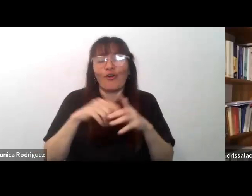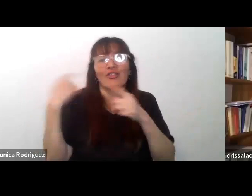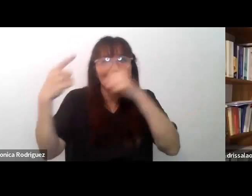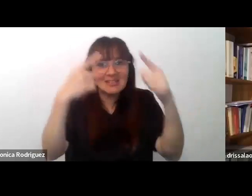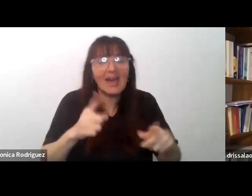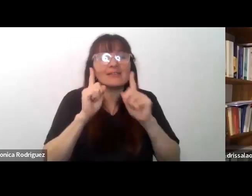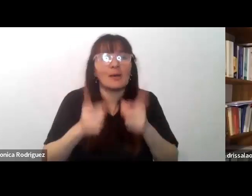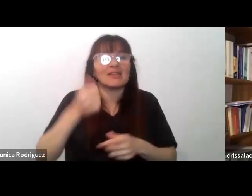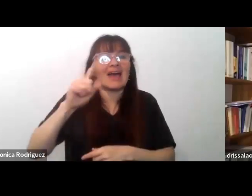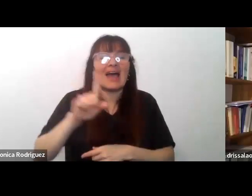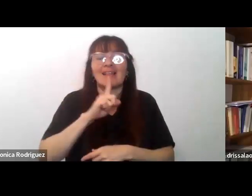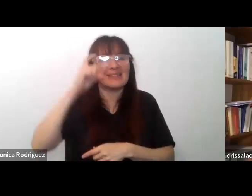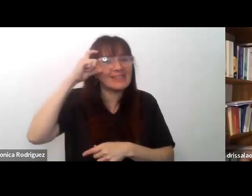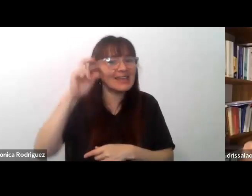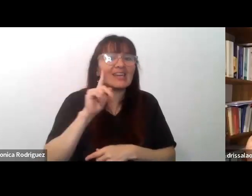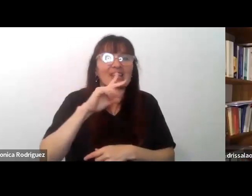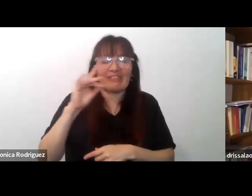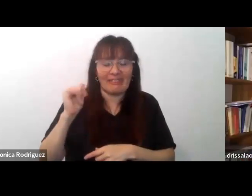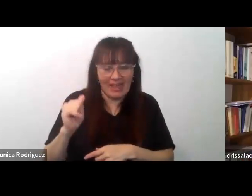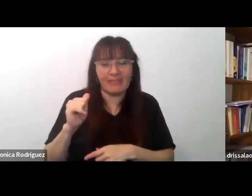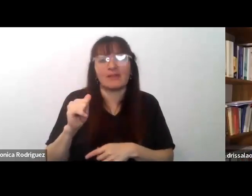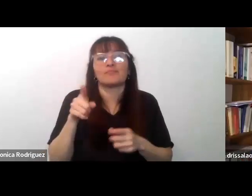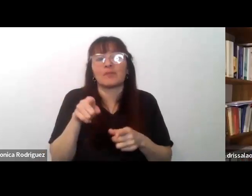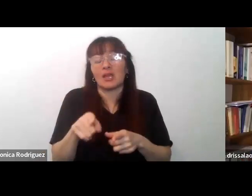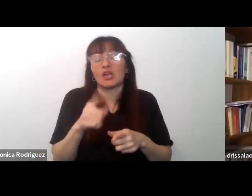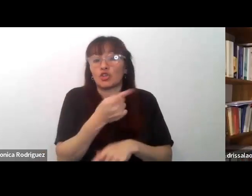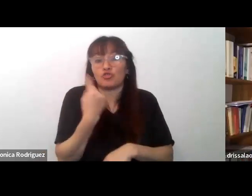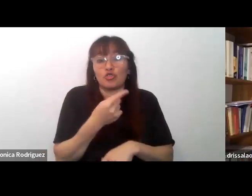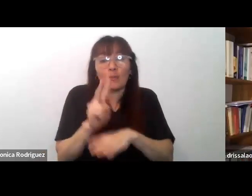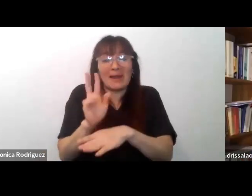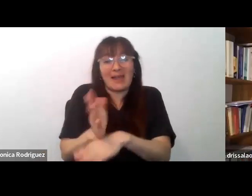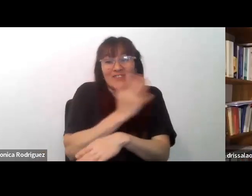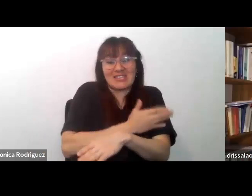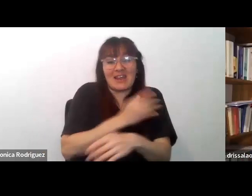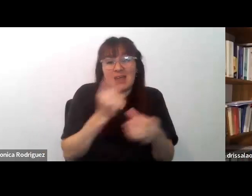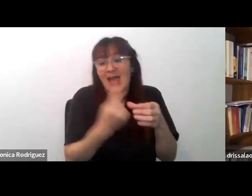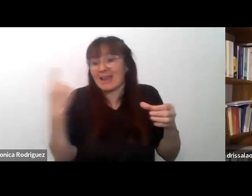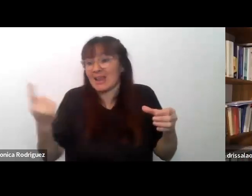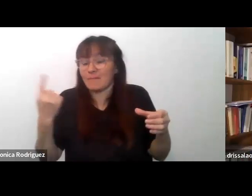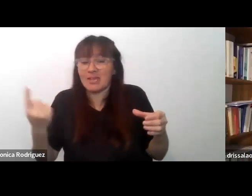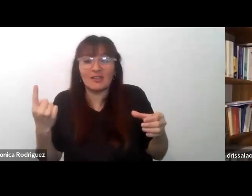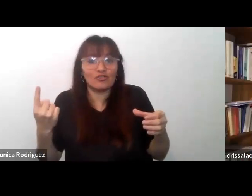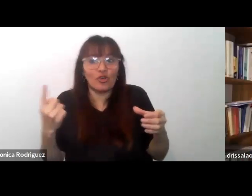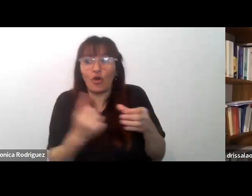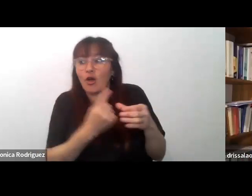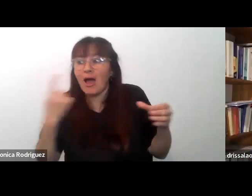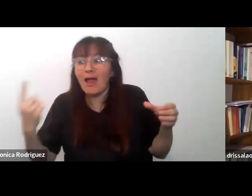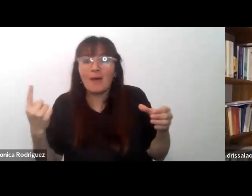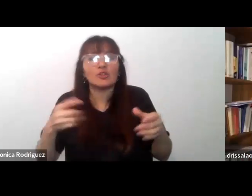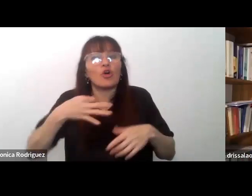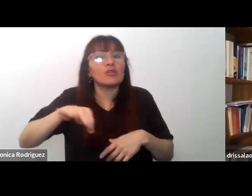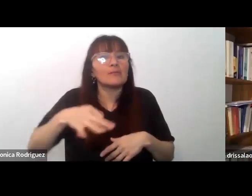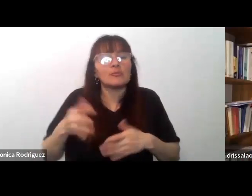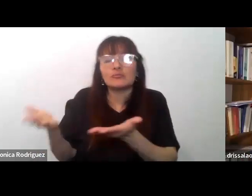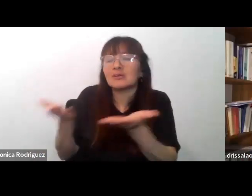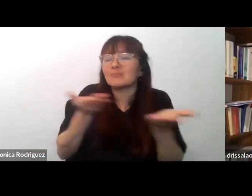evitar la división el encierro y el aislamiento hay que invitar a todos a la co-construcción de